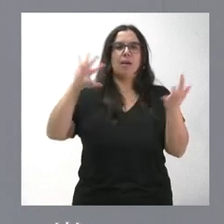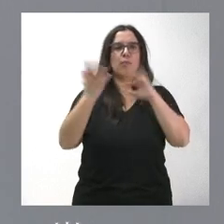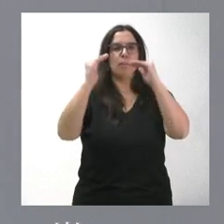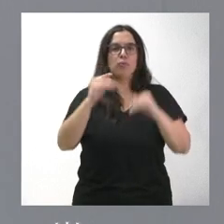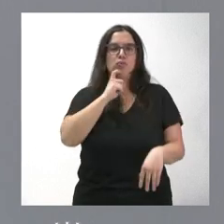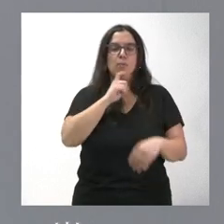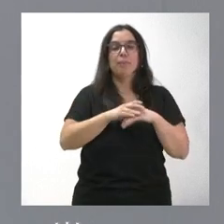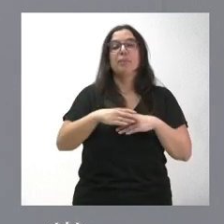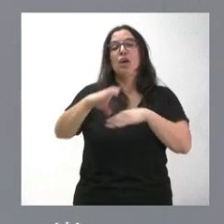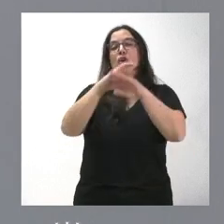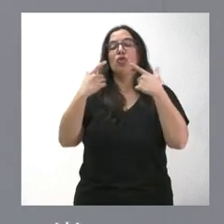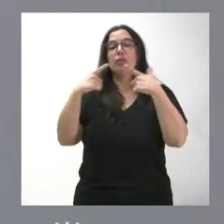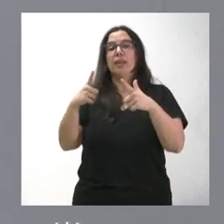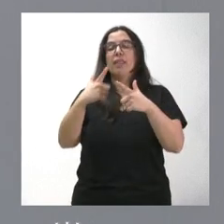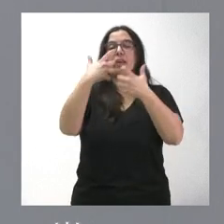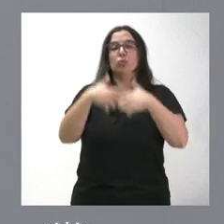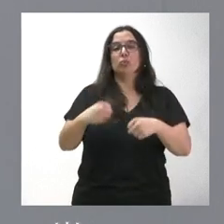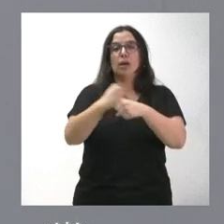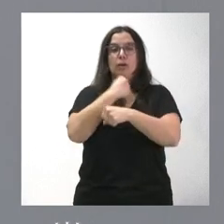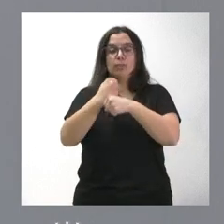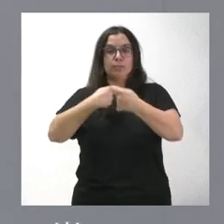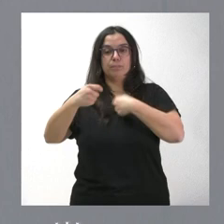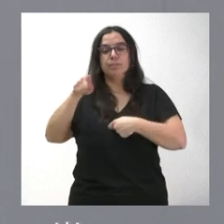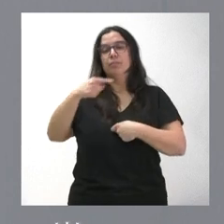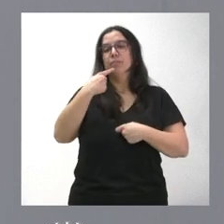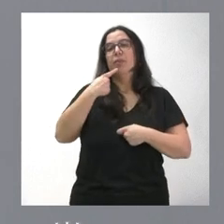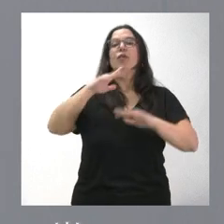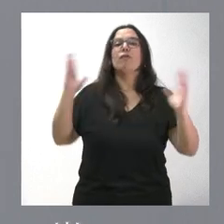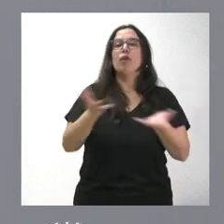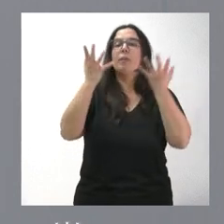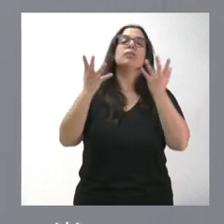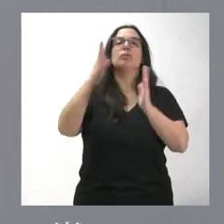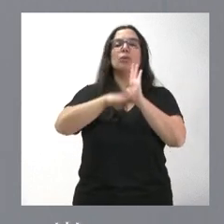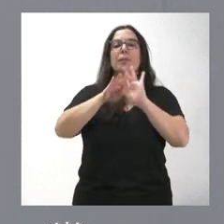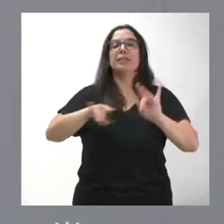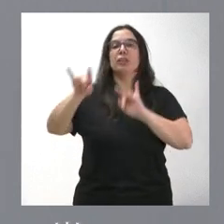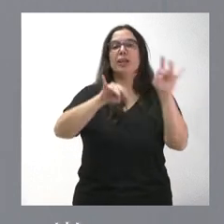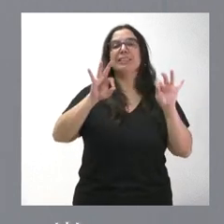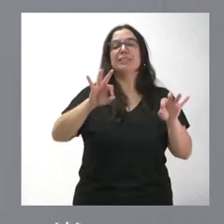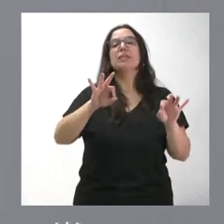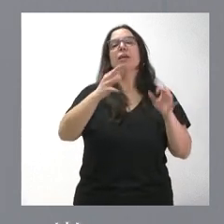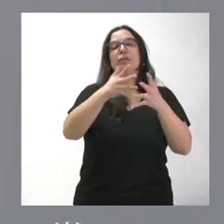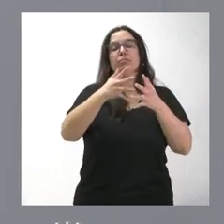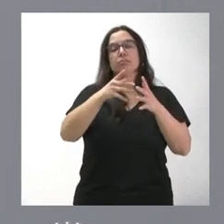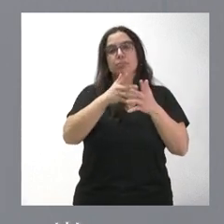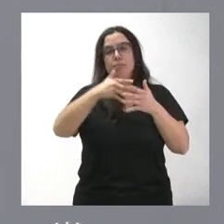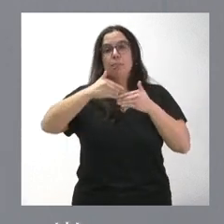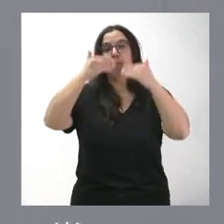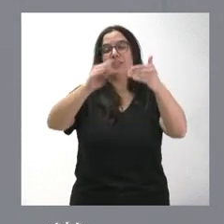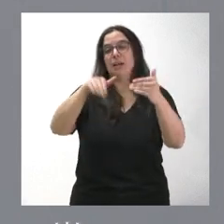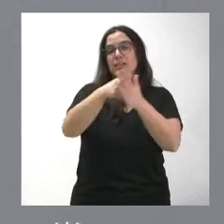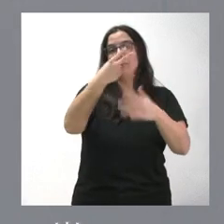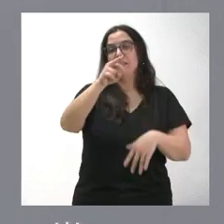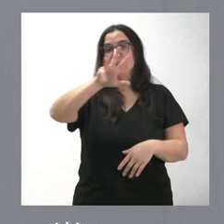Consejería de Industria, Comercio y Empleo amplía la viagencia del programa territorial de fomento de Béjar hasta el año 2025 y se introducen algunas modificaciones